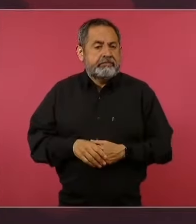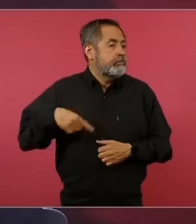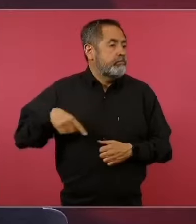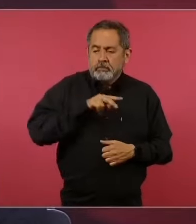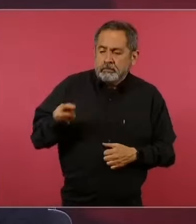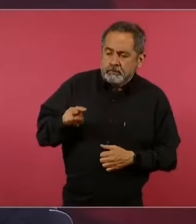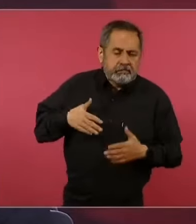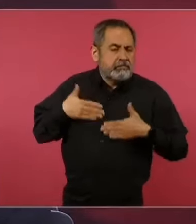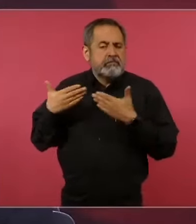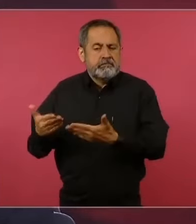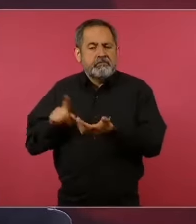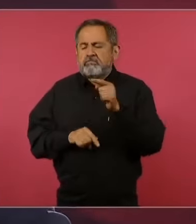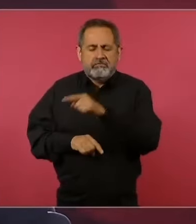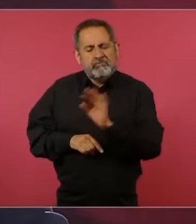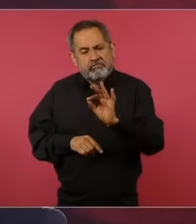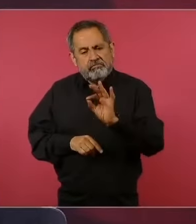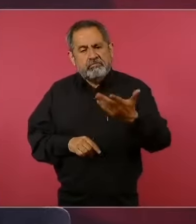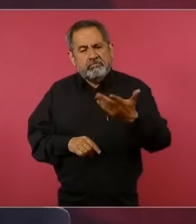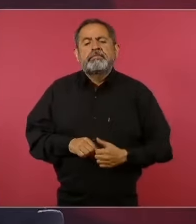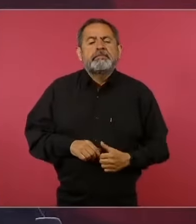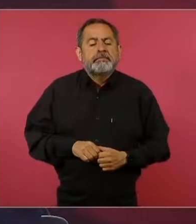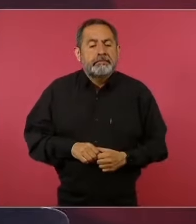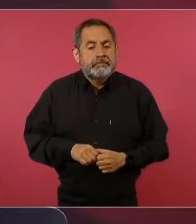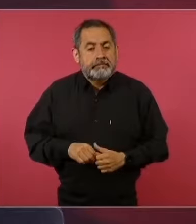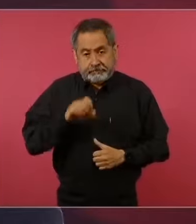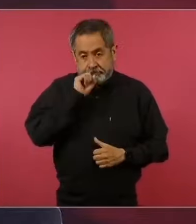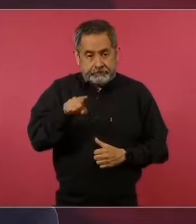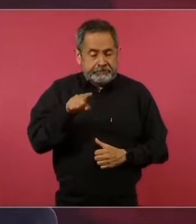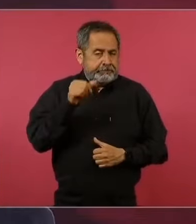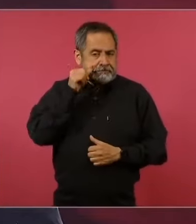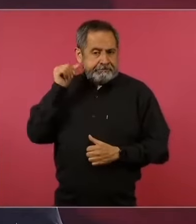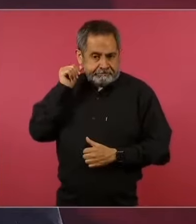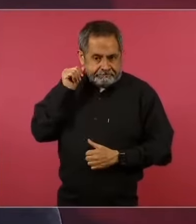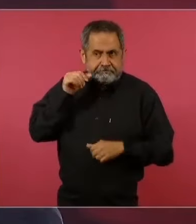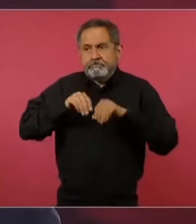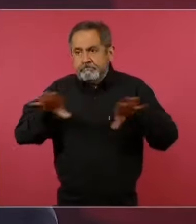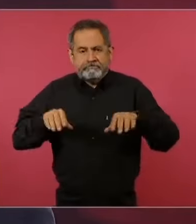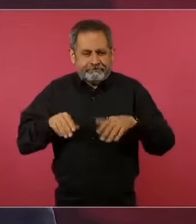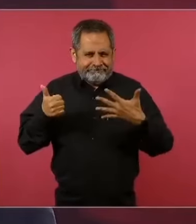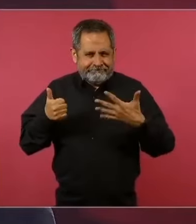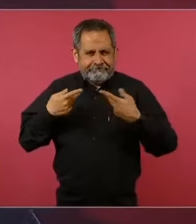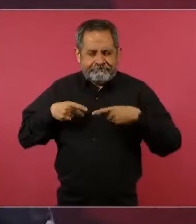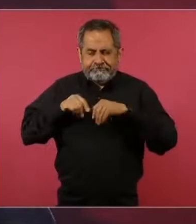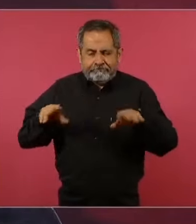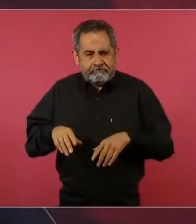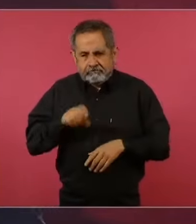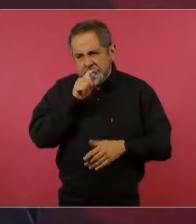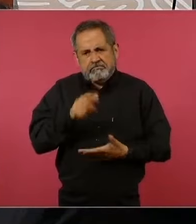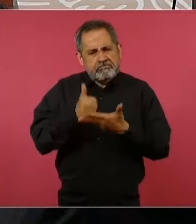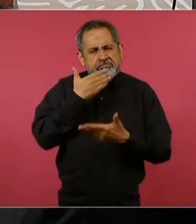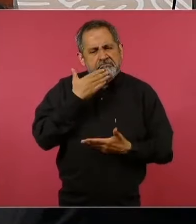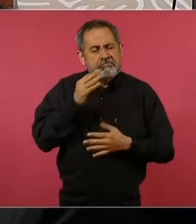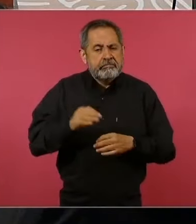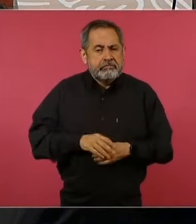confianza. Y luego lo de ayer también ayudó. Y lo otro, que es estructural,